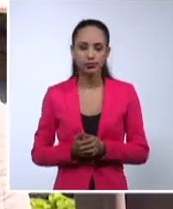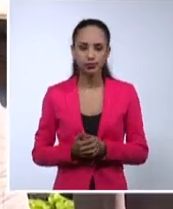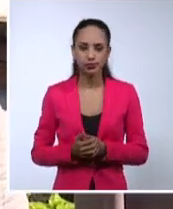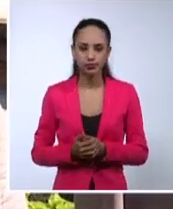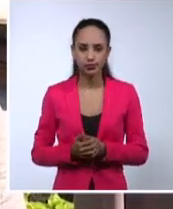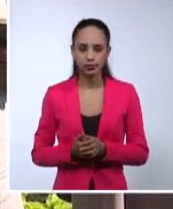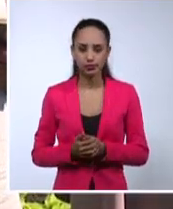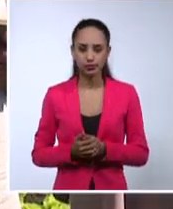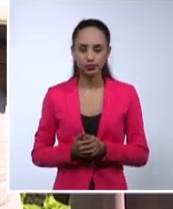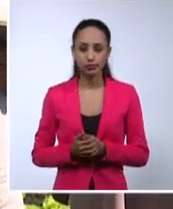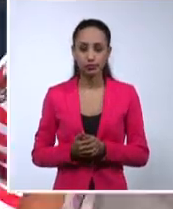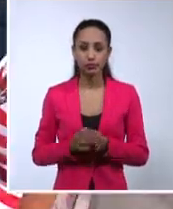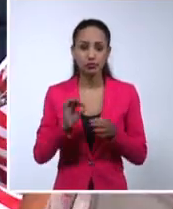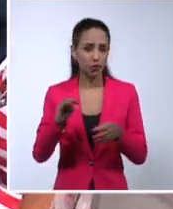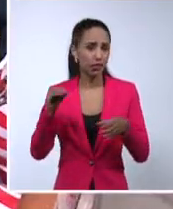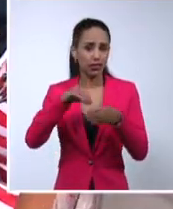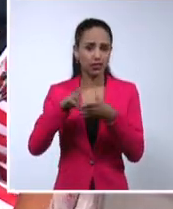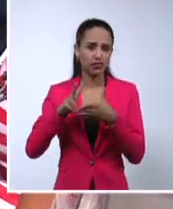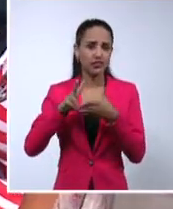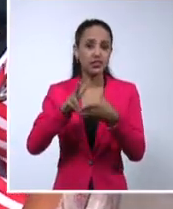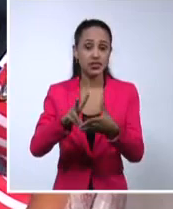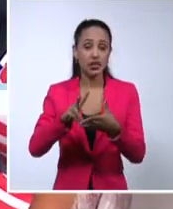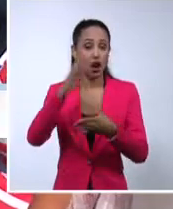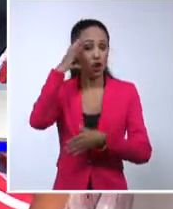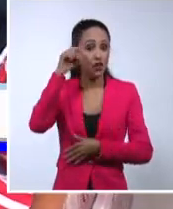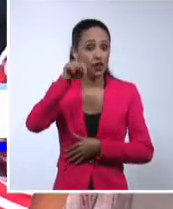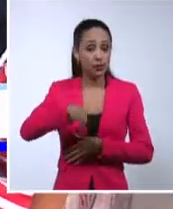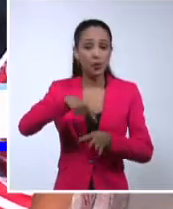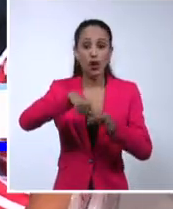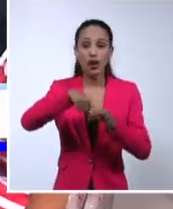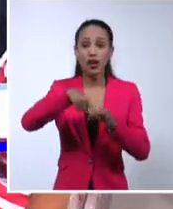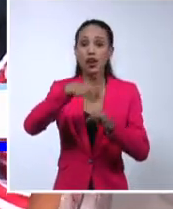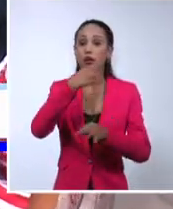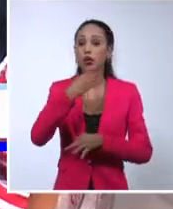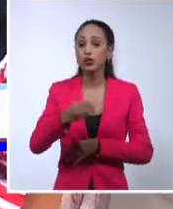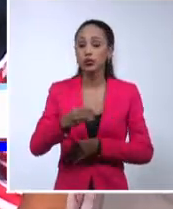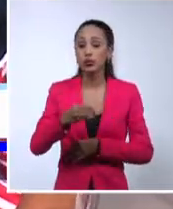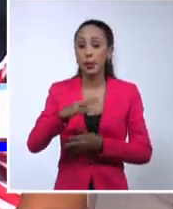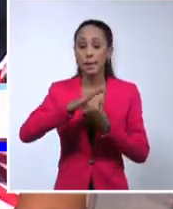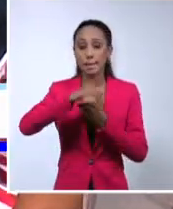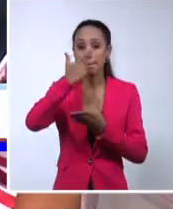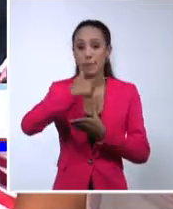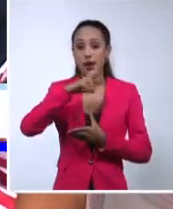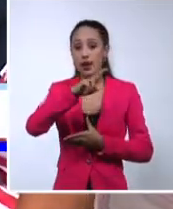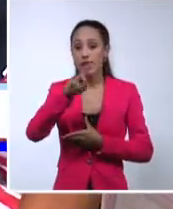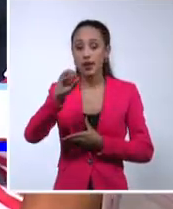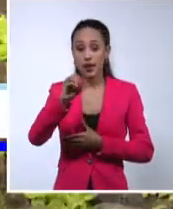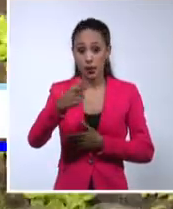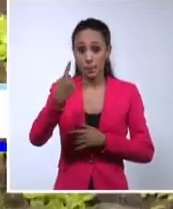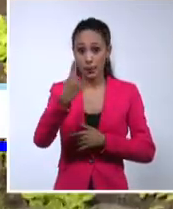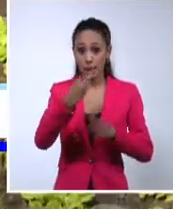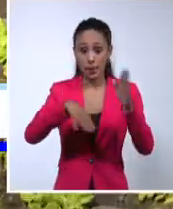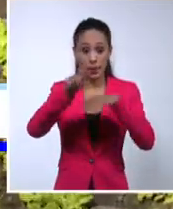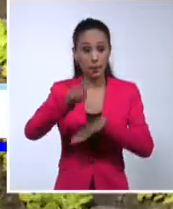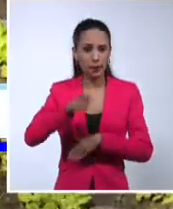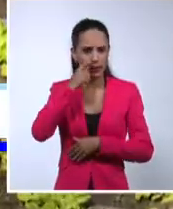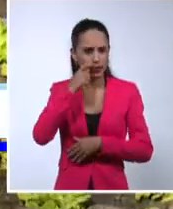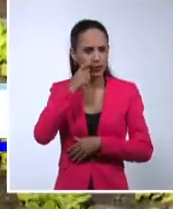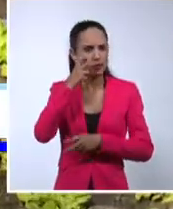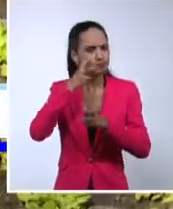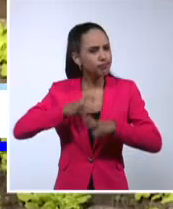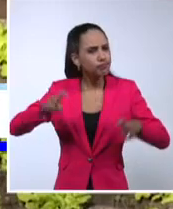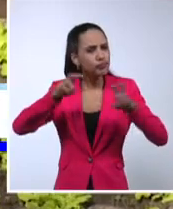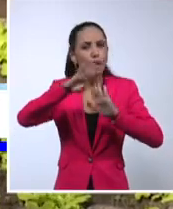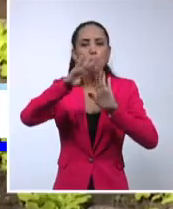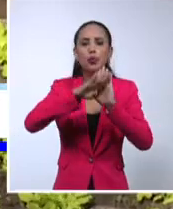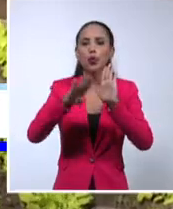Como parte de la visita gubernamental a la isla de la juventud, Manuel Marrero Cruz, primer ministro de Cuba, chequeó programas vinculados a la